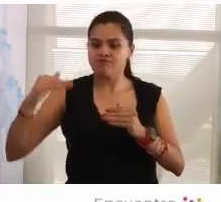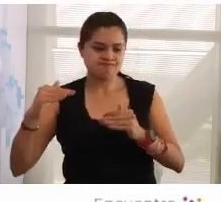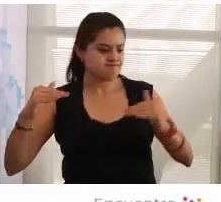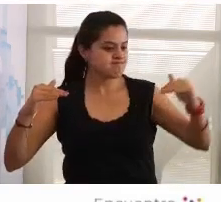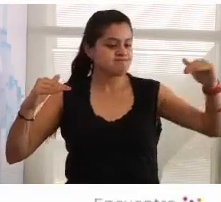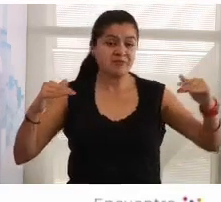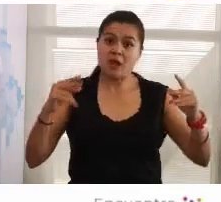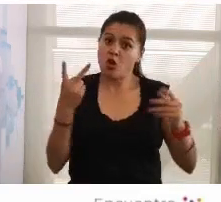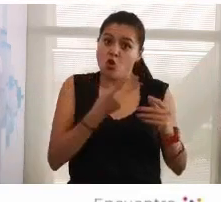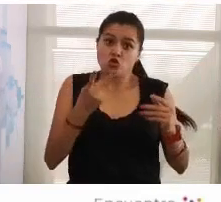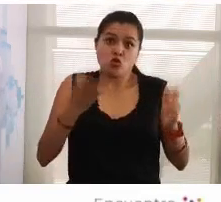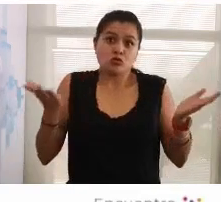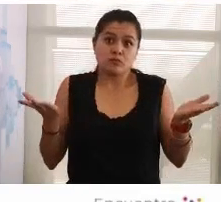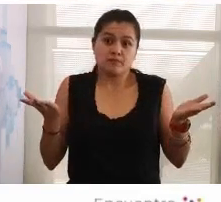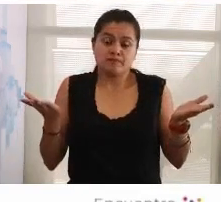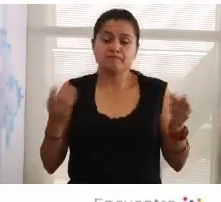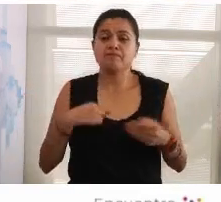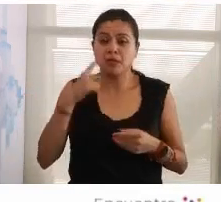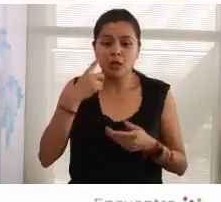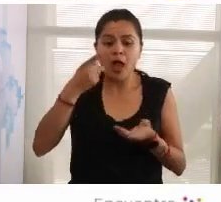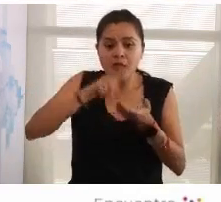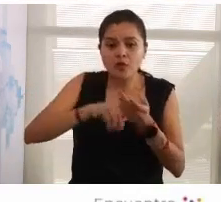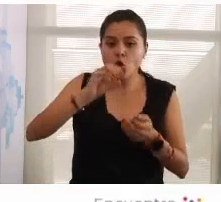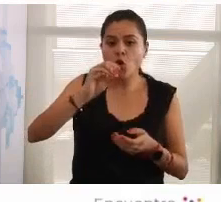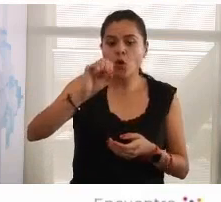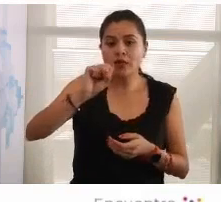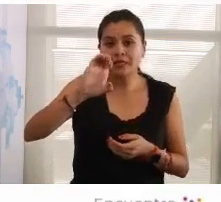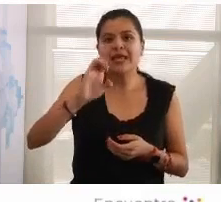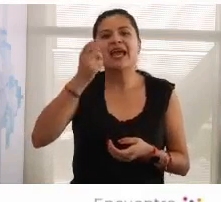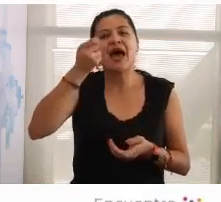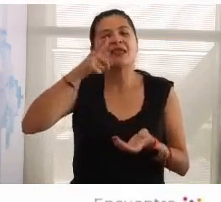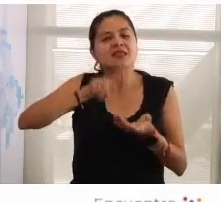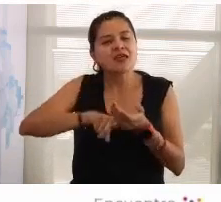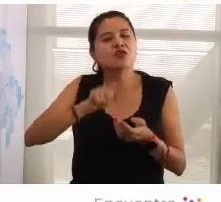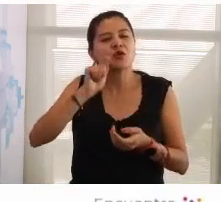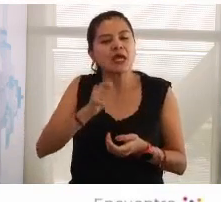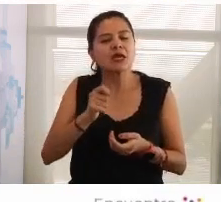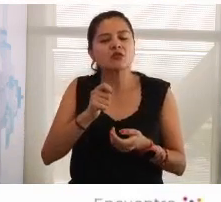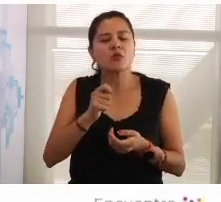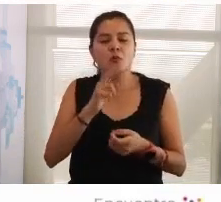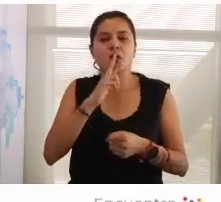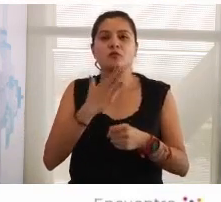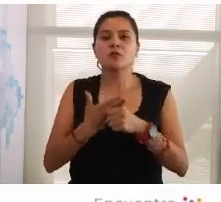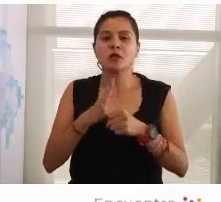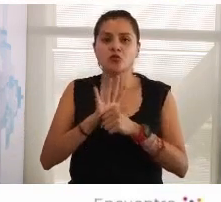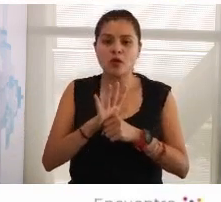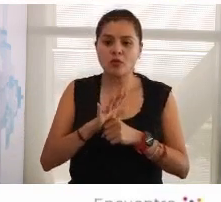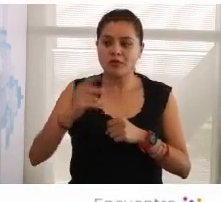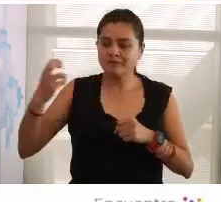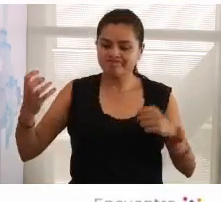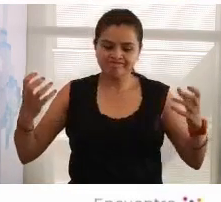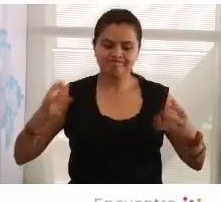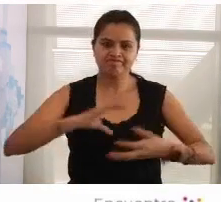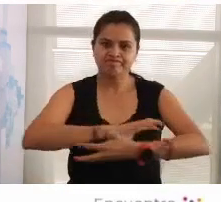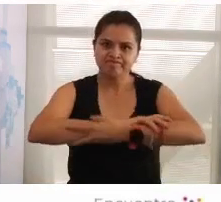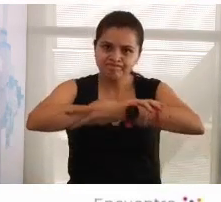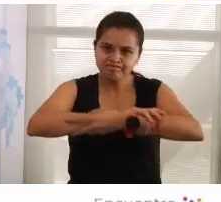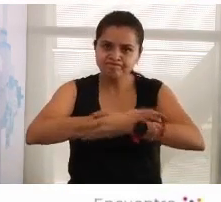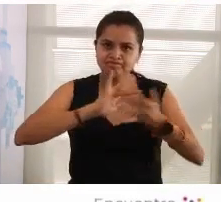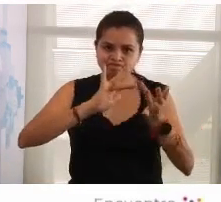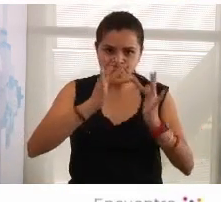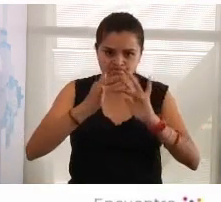izquierda según el caso y el rol de la sociedad civil sería justamente construir ¿verdad? redes de solidaridad democrática